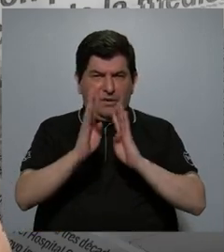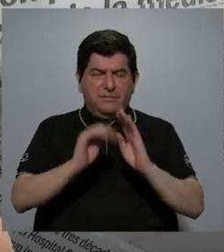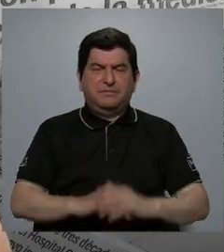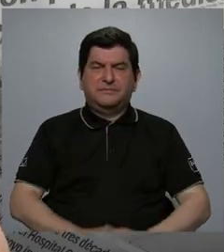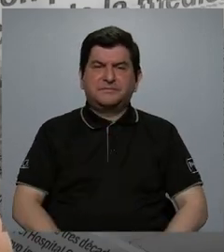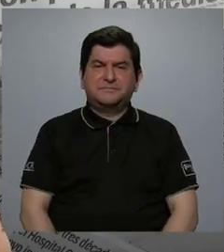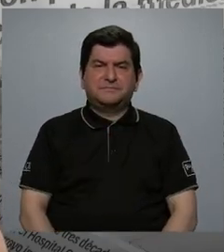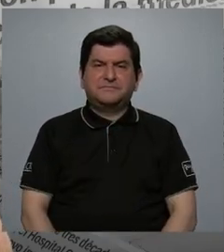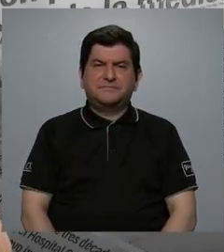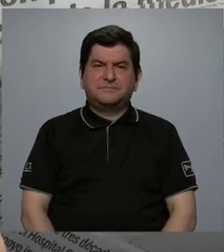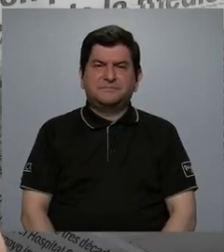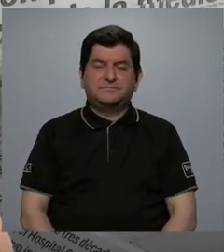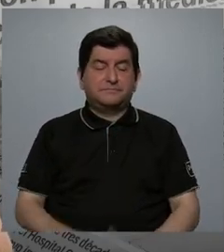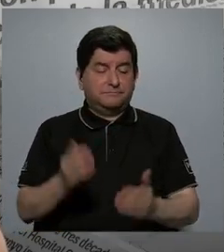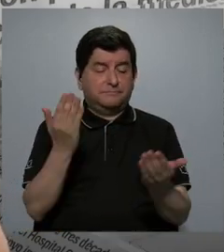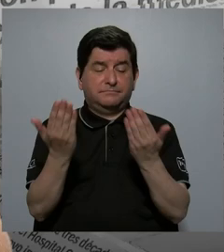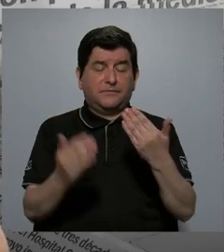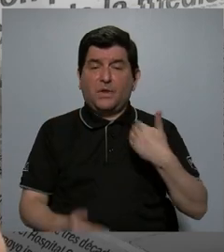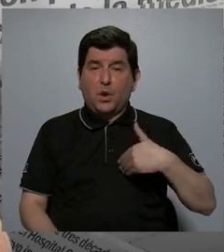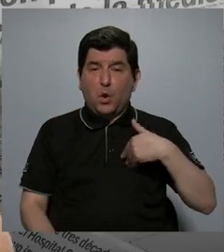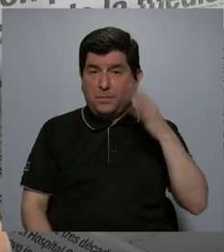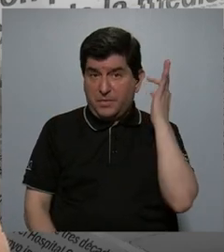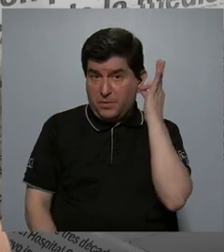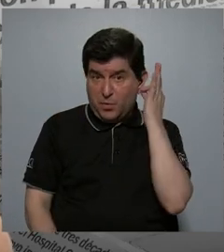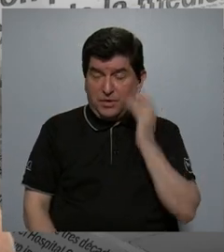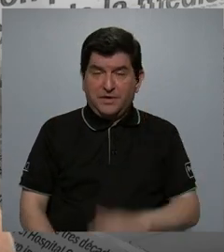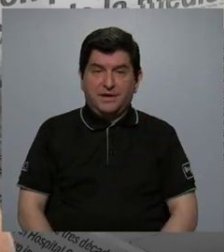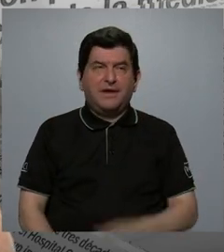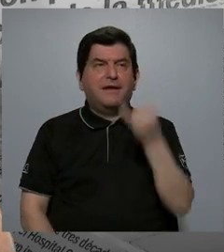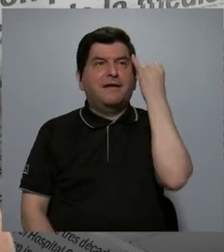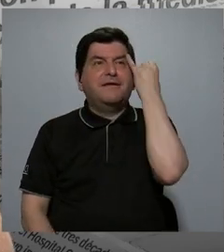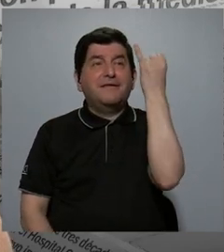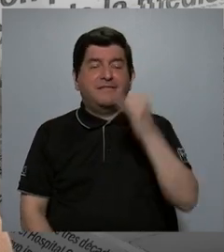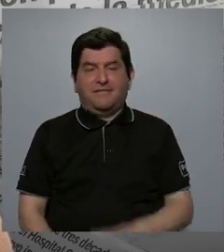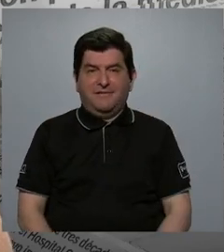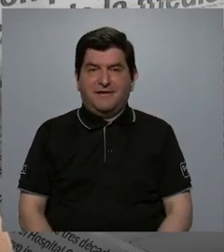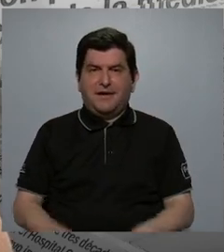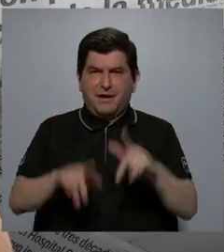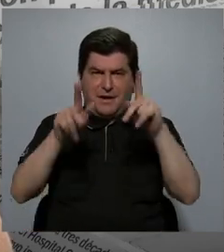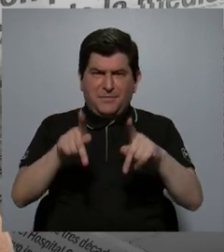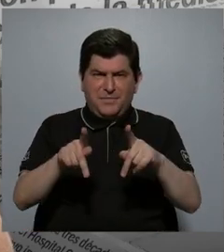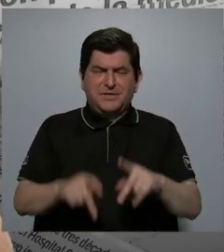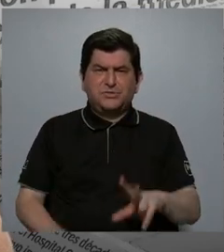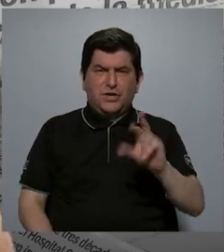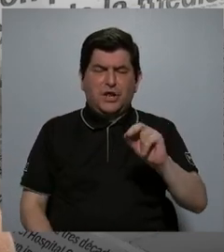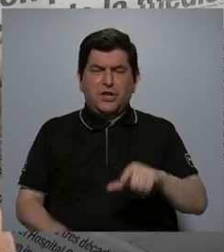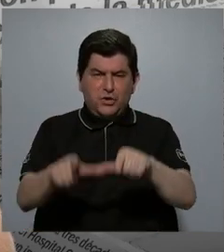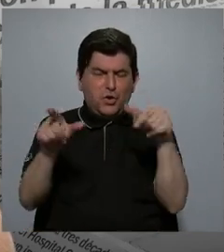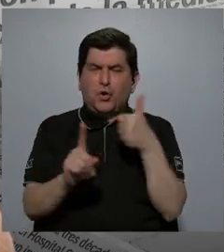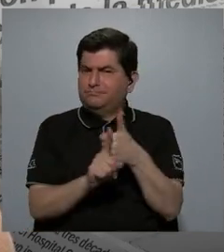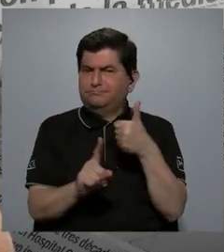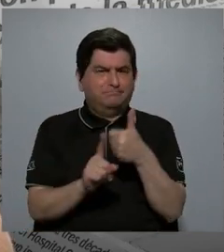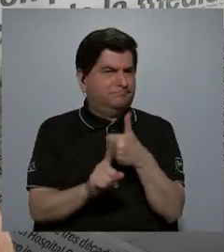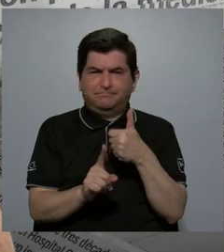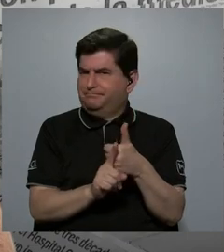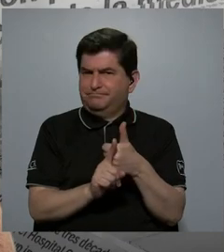ejemplo, en la comparativa de hombres y mujeres, la idea de que las personas que no son autóctonas